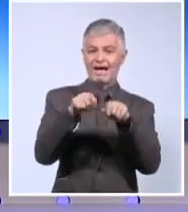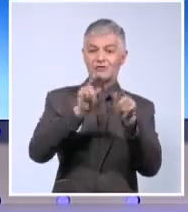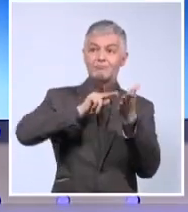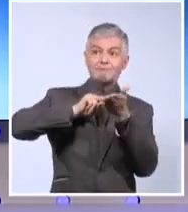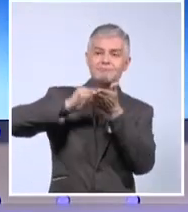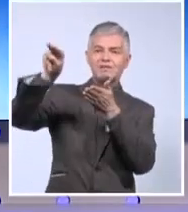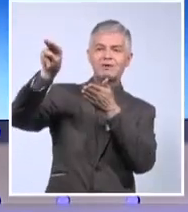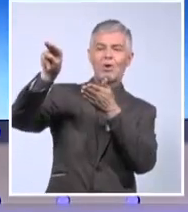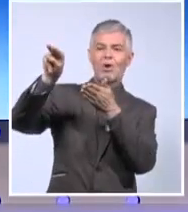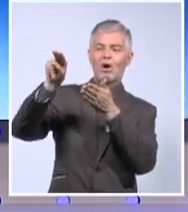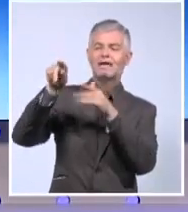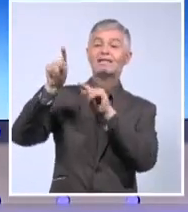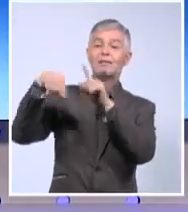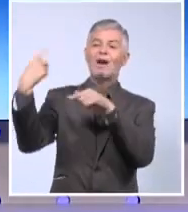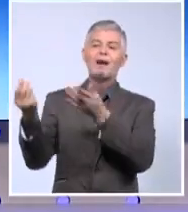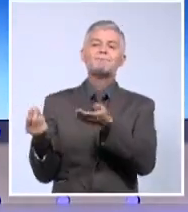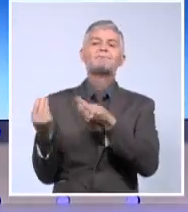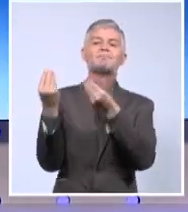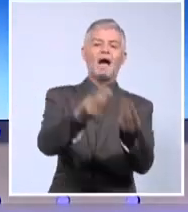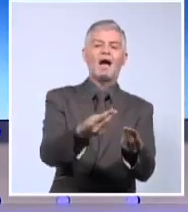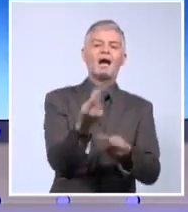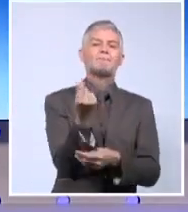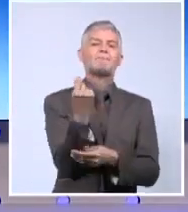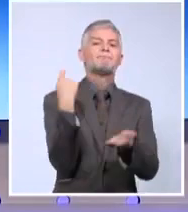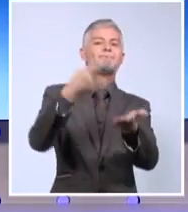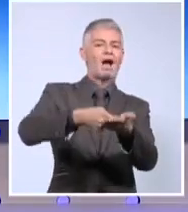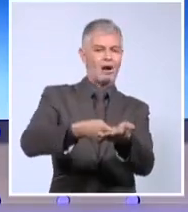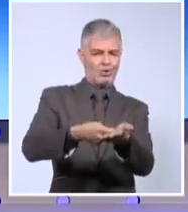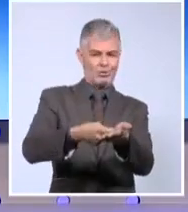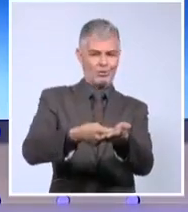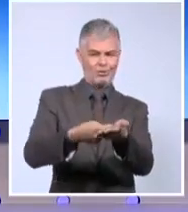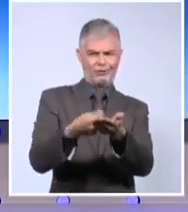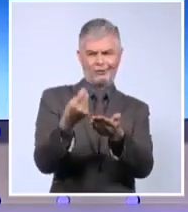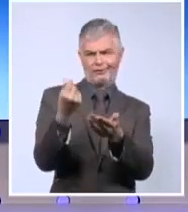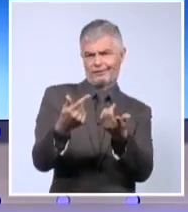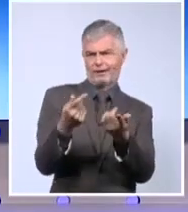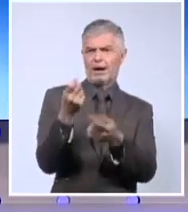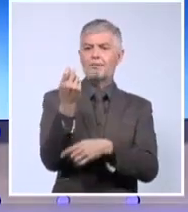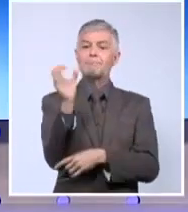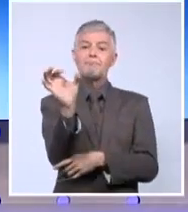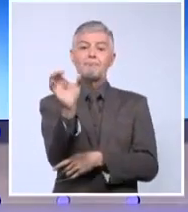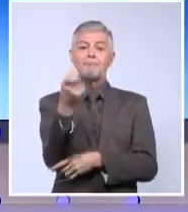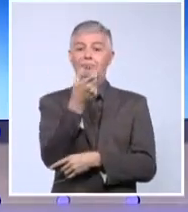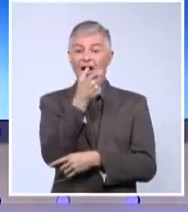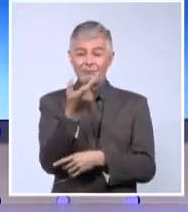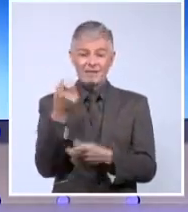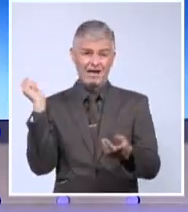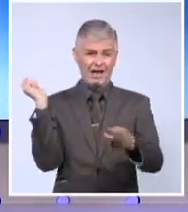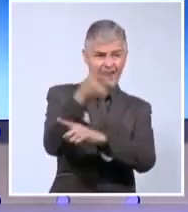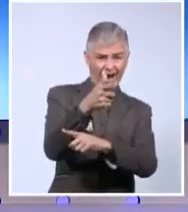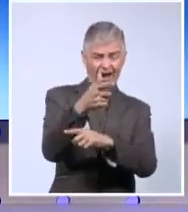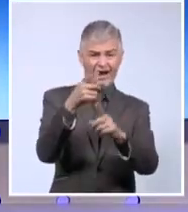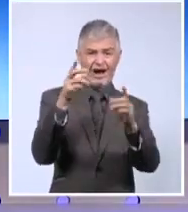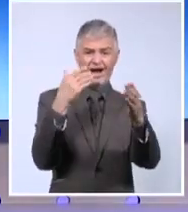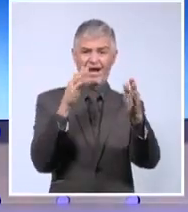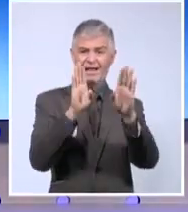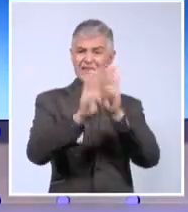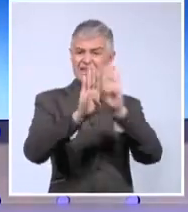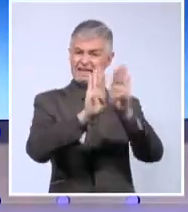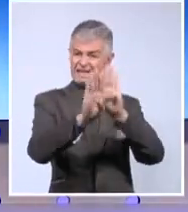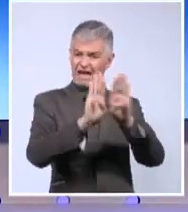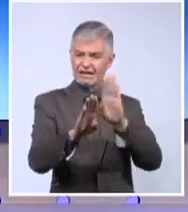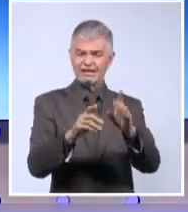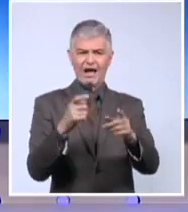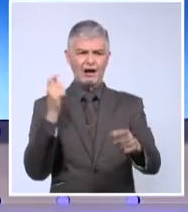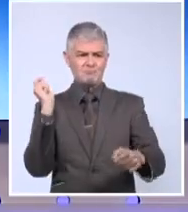pago rápido, por cierto, con tarifas establecidas, piedra en tiendas, vale tanto, ataque a un policía, tanto.